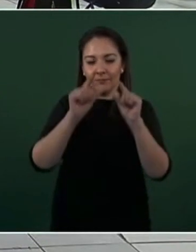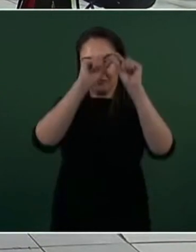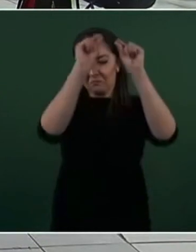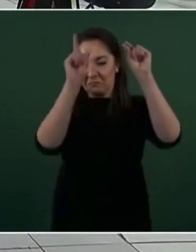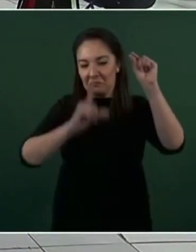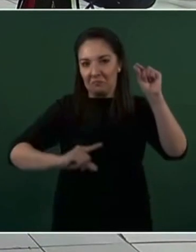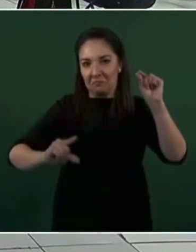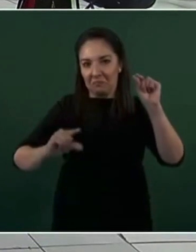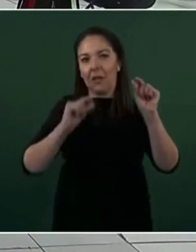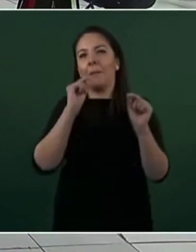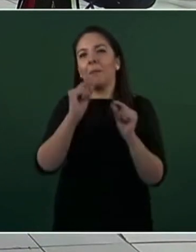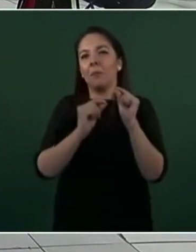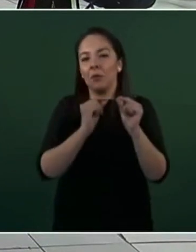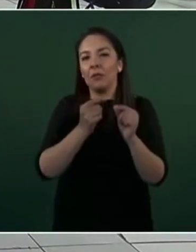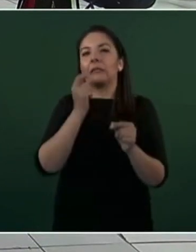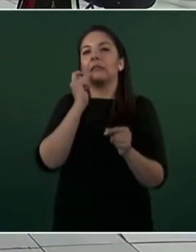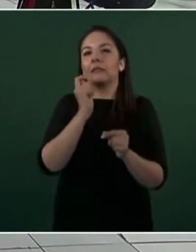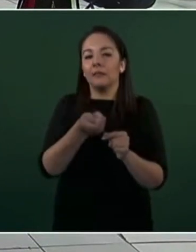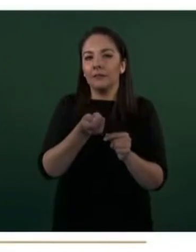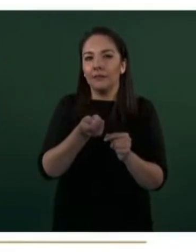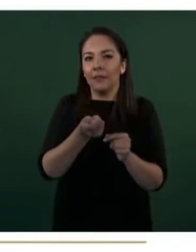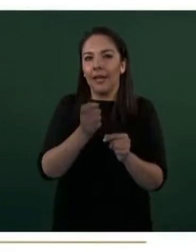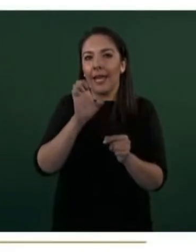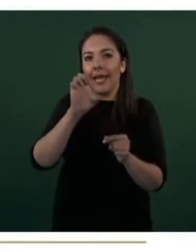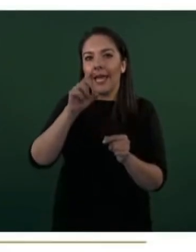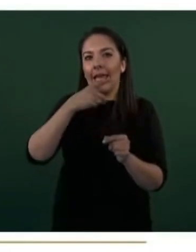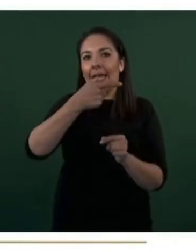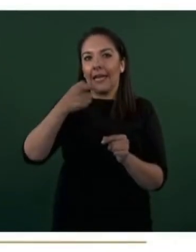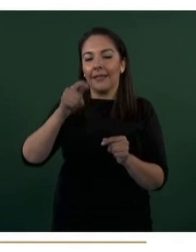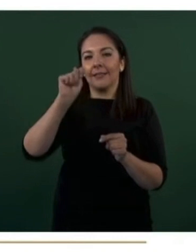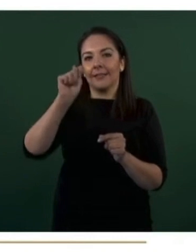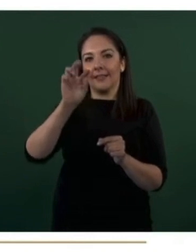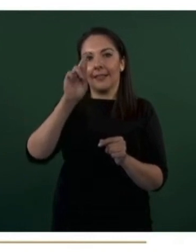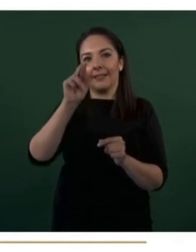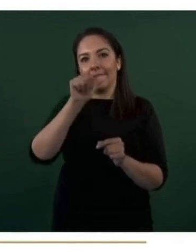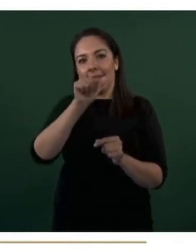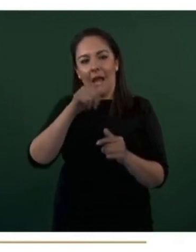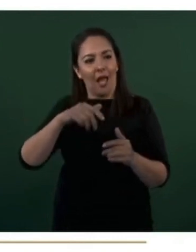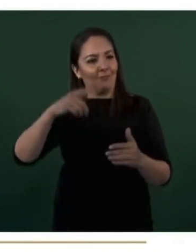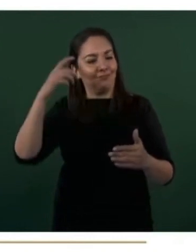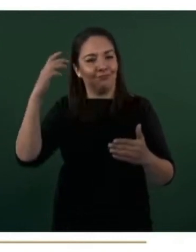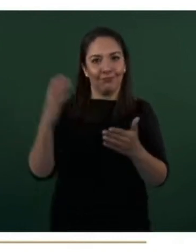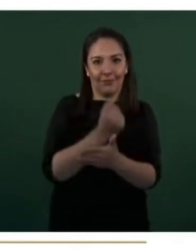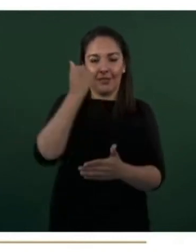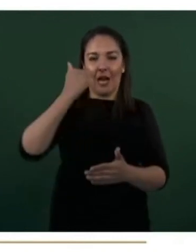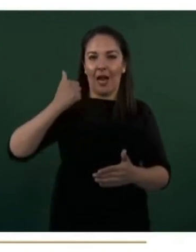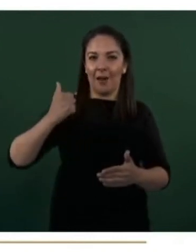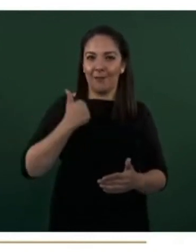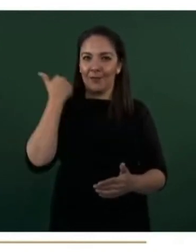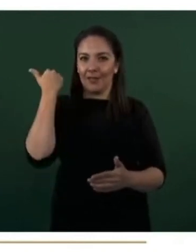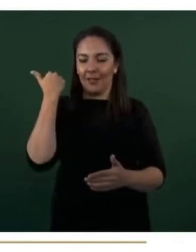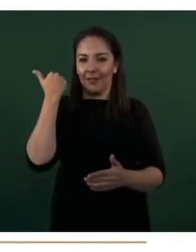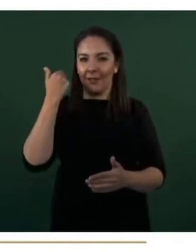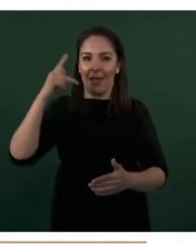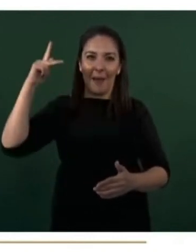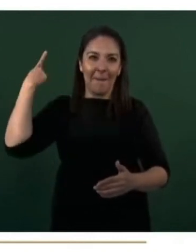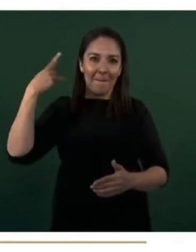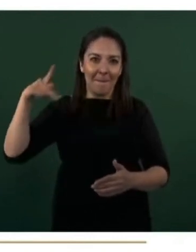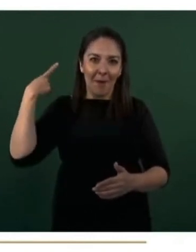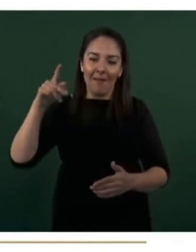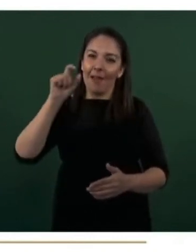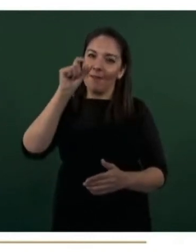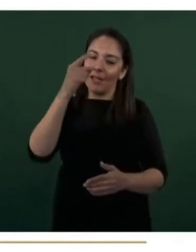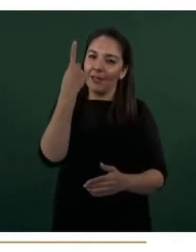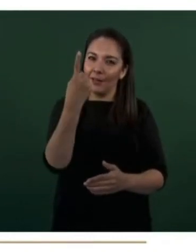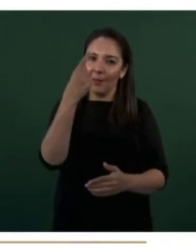país. Extra Gas, que se estaban pasando de Rosca en Huejotzingo, Puebla, 21 pesos